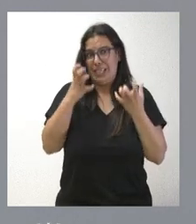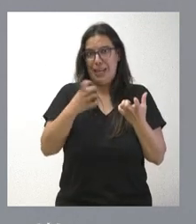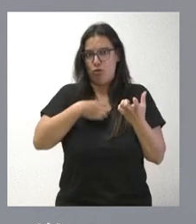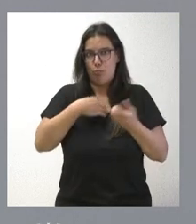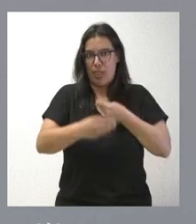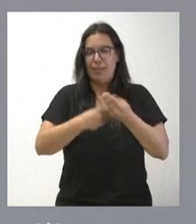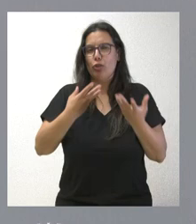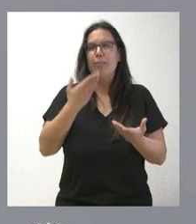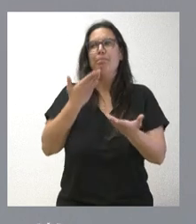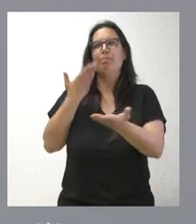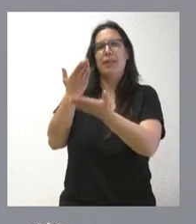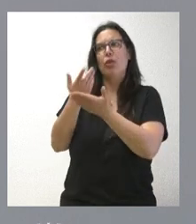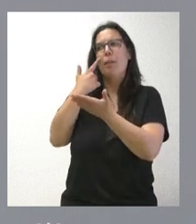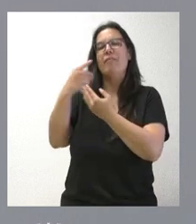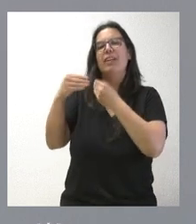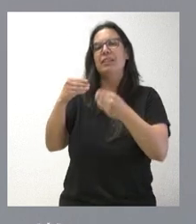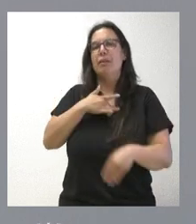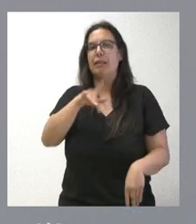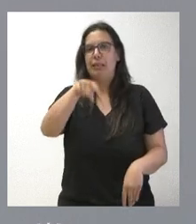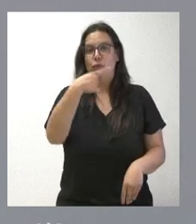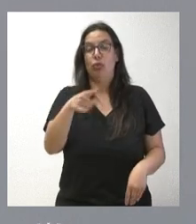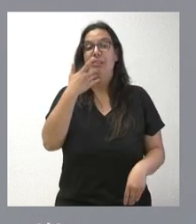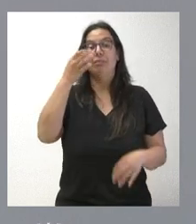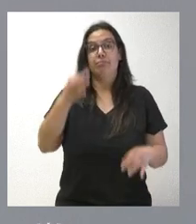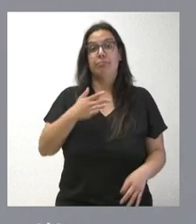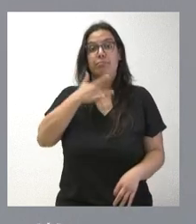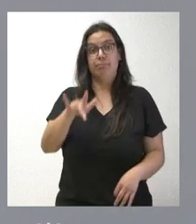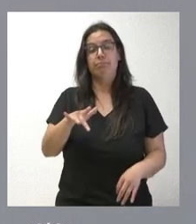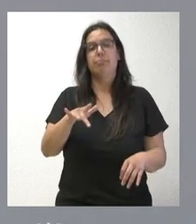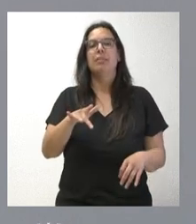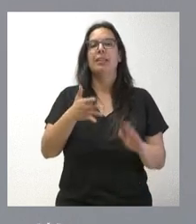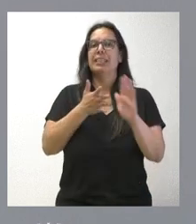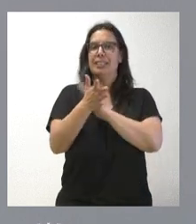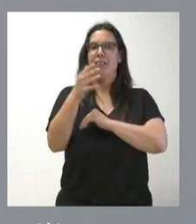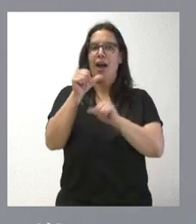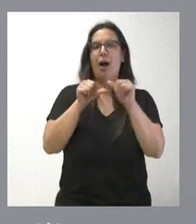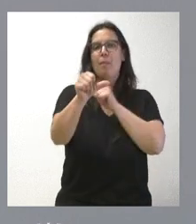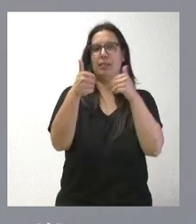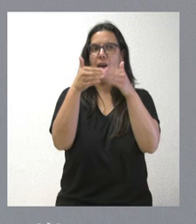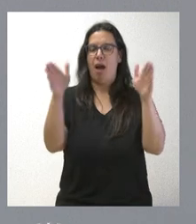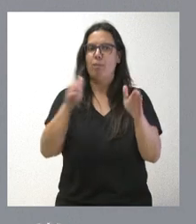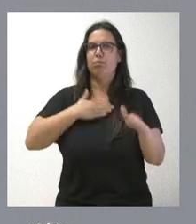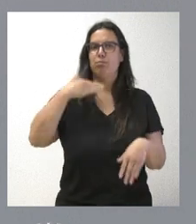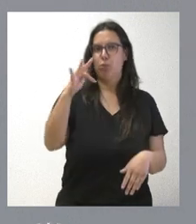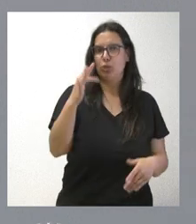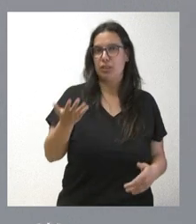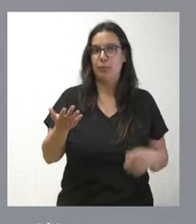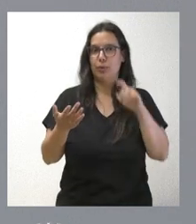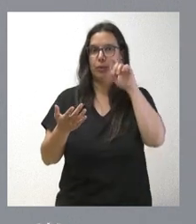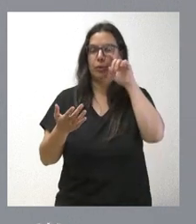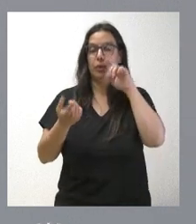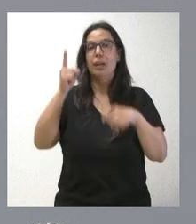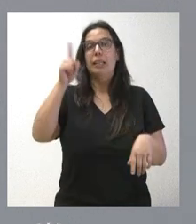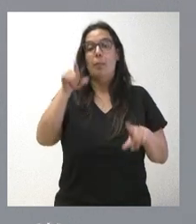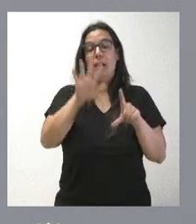medida esta flexibilidad por parte de Europa se produce y, si esto se produce, lógicamente nos abre un campo positivo. En qué medida también a nivel nacional